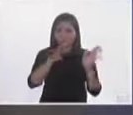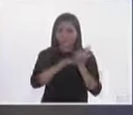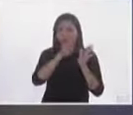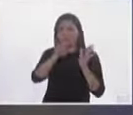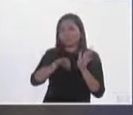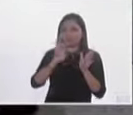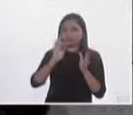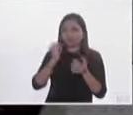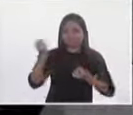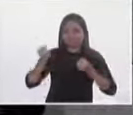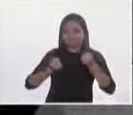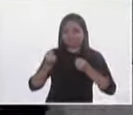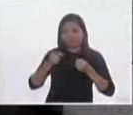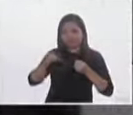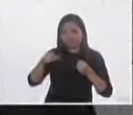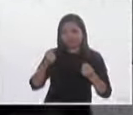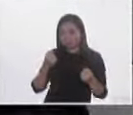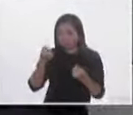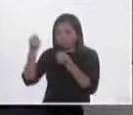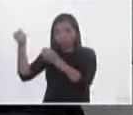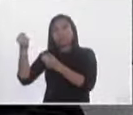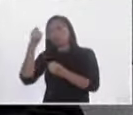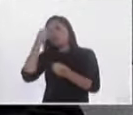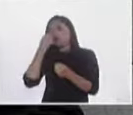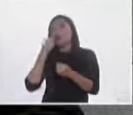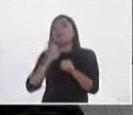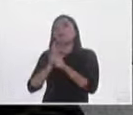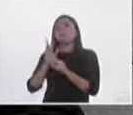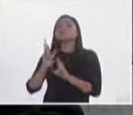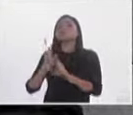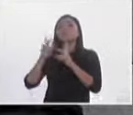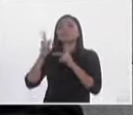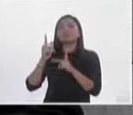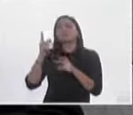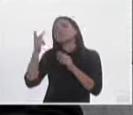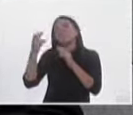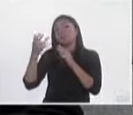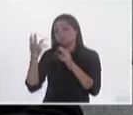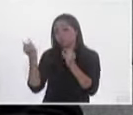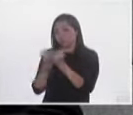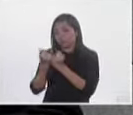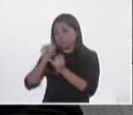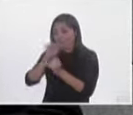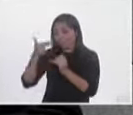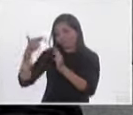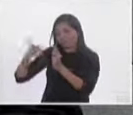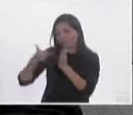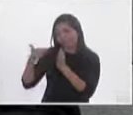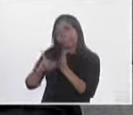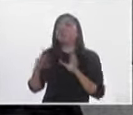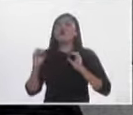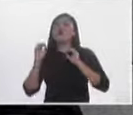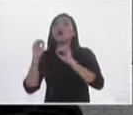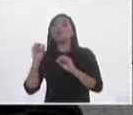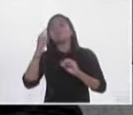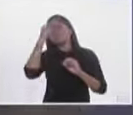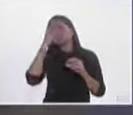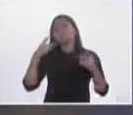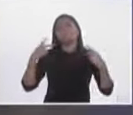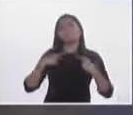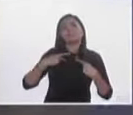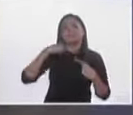coche, ¿se lo llevas a un ciudadano o a un mecánico? Sí, definitivamente. Es lo mismo. Hay políticos profesionales y hay gente que se